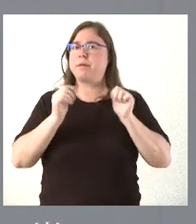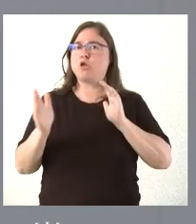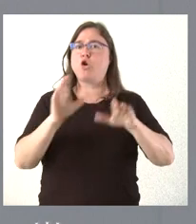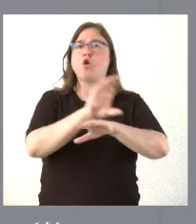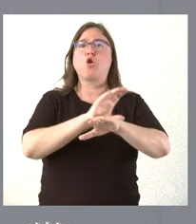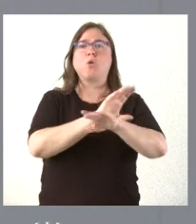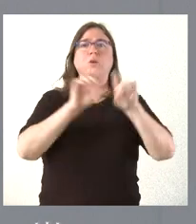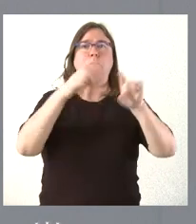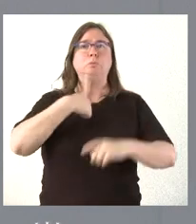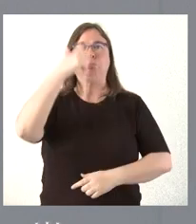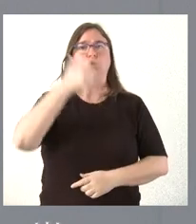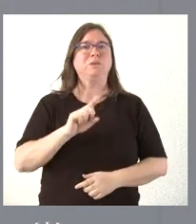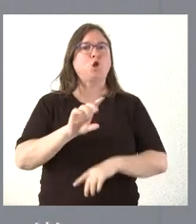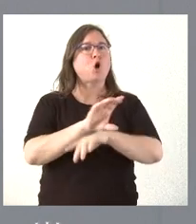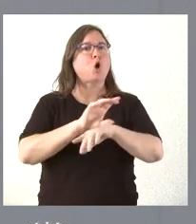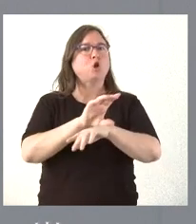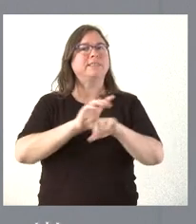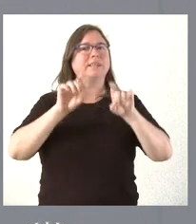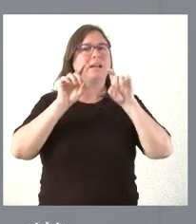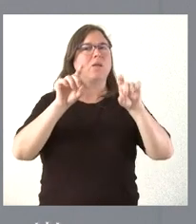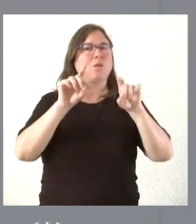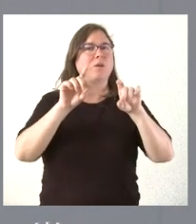sido consejero de Educación, es que no sé si esa parte soy yo.